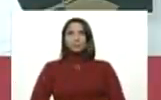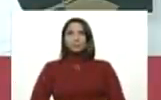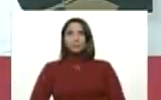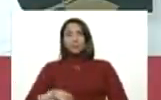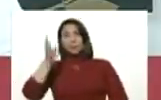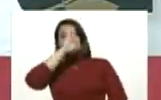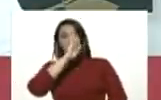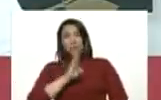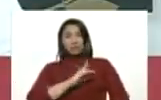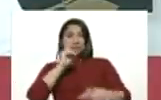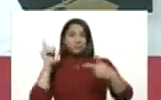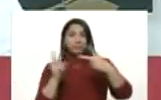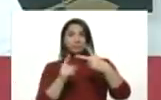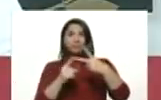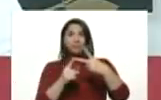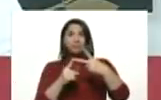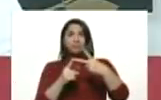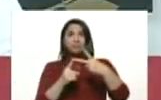Brasil, en segundo lugar.